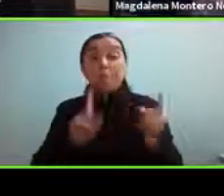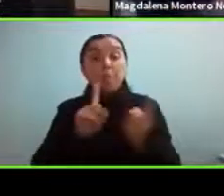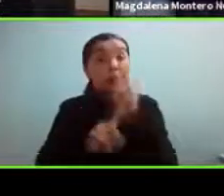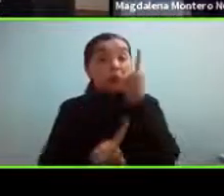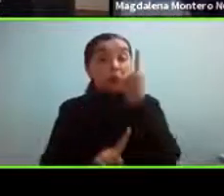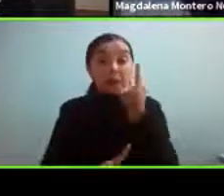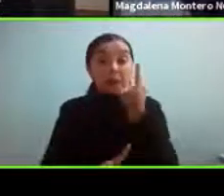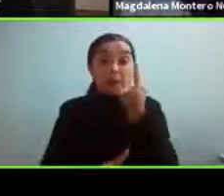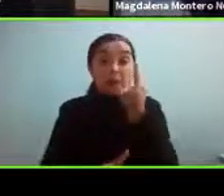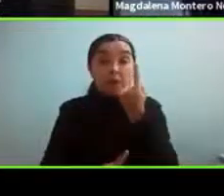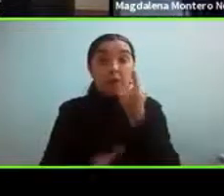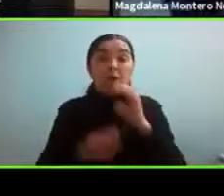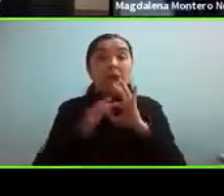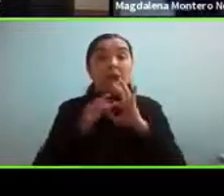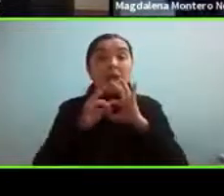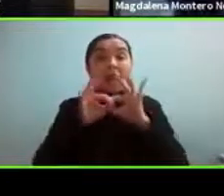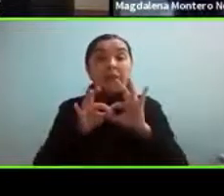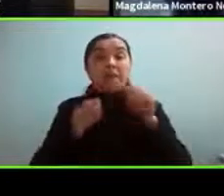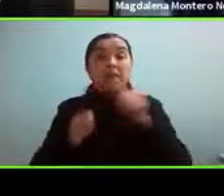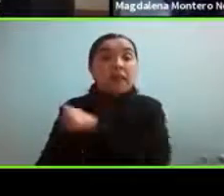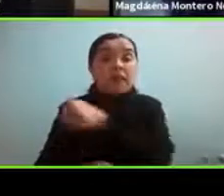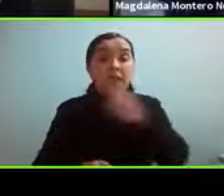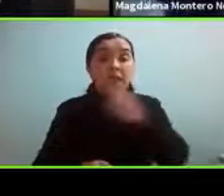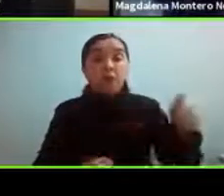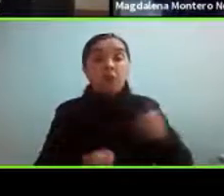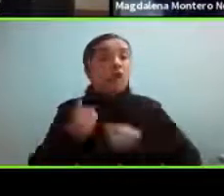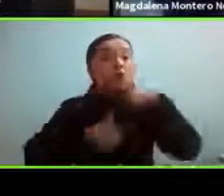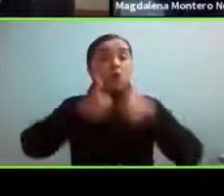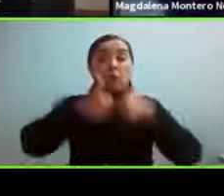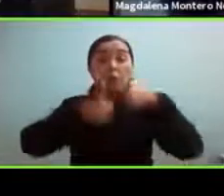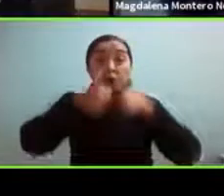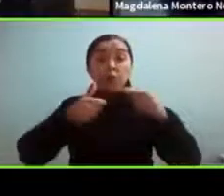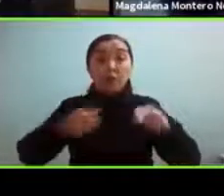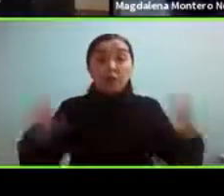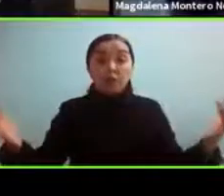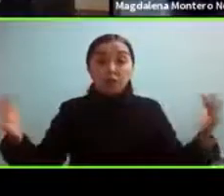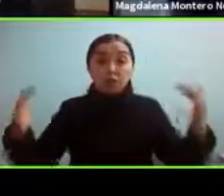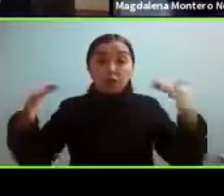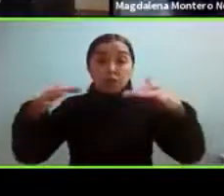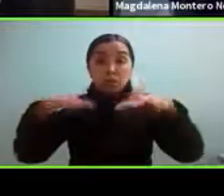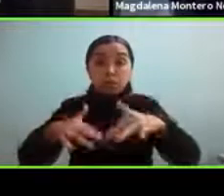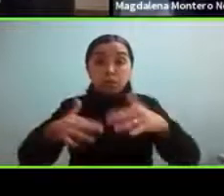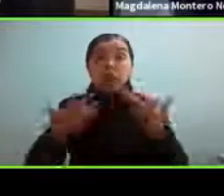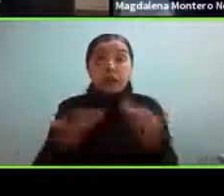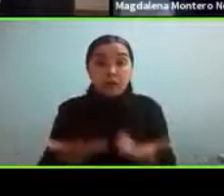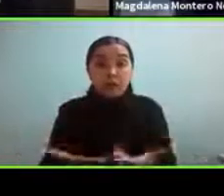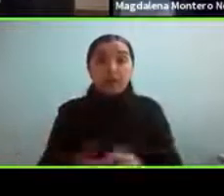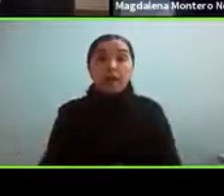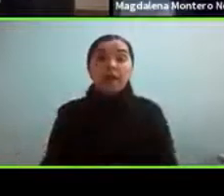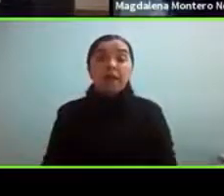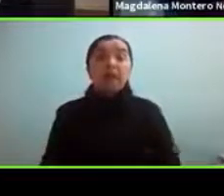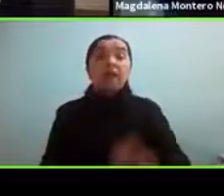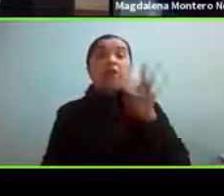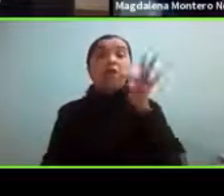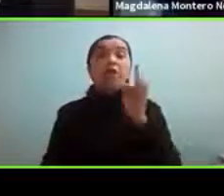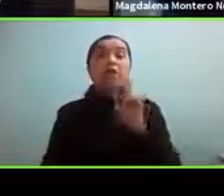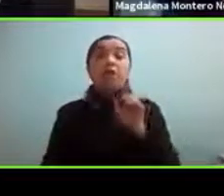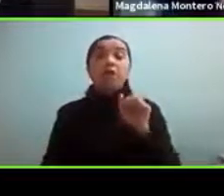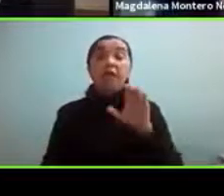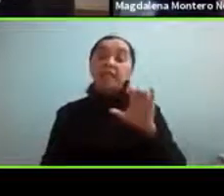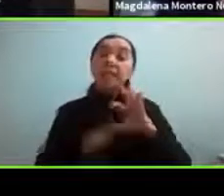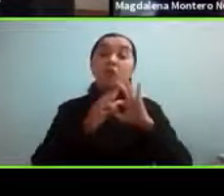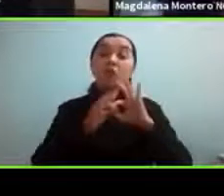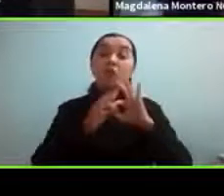todos los profesionales que estamos hoy reunidos acá a la licenciada Francisco Pizarro por armar esta movida la verdad es que